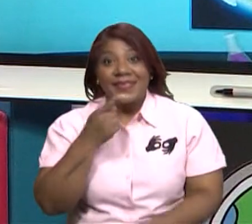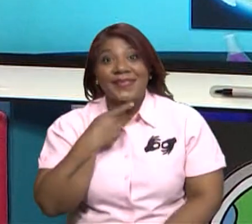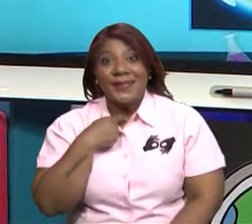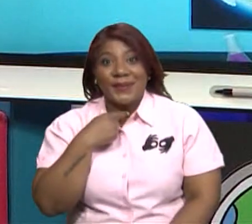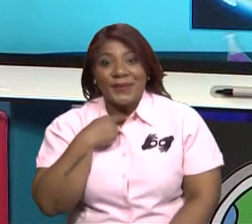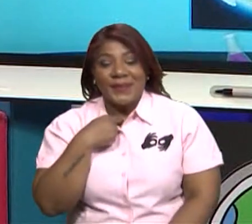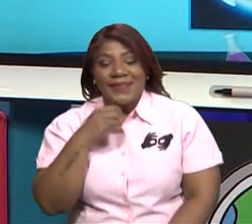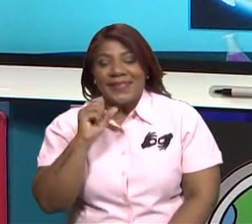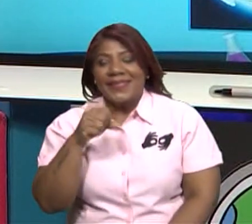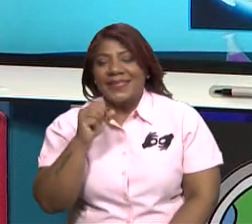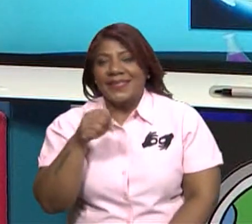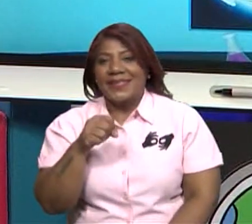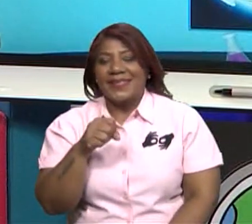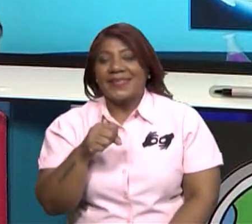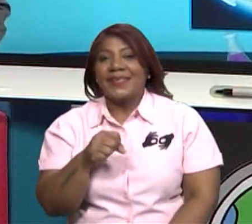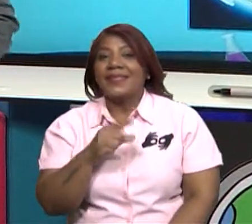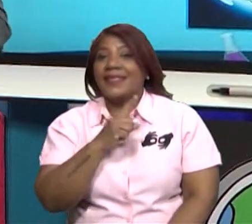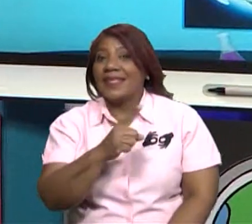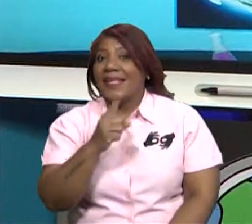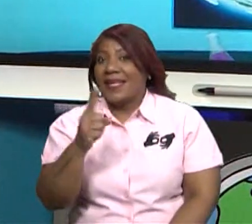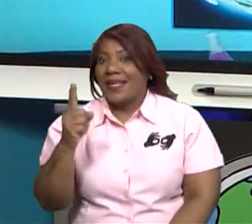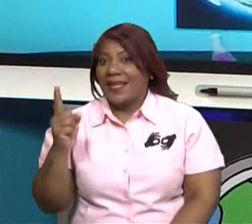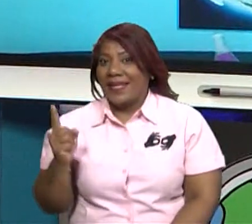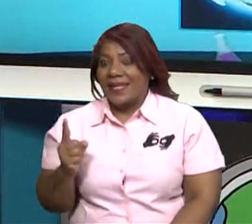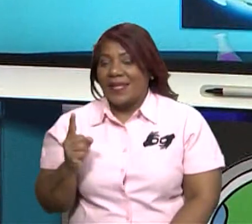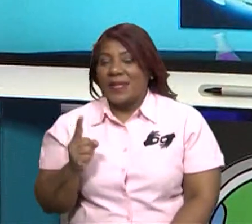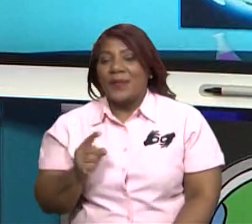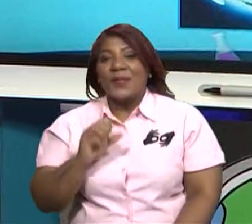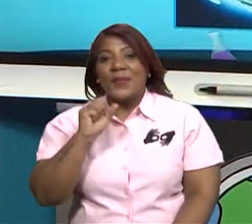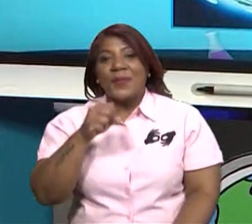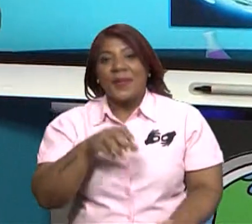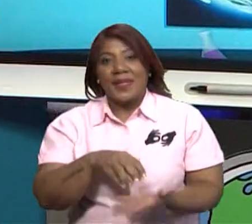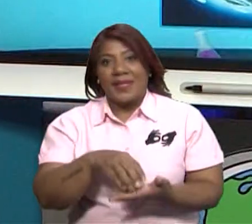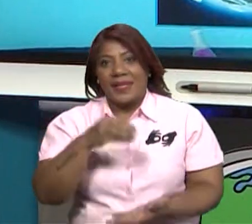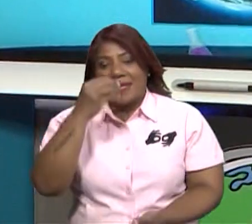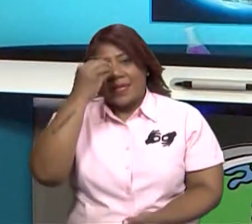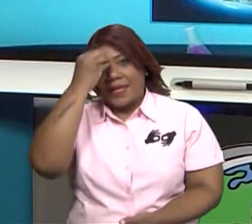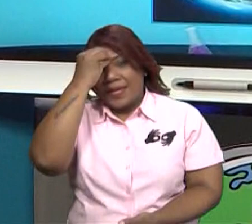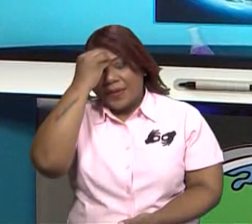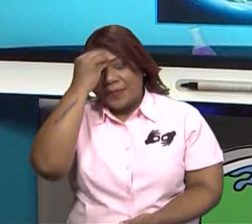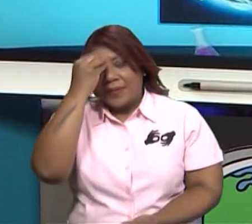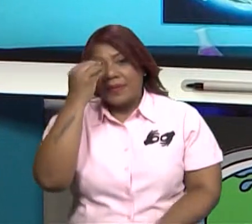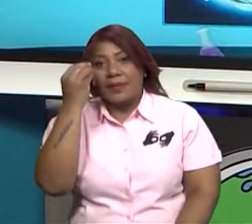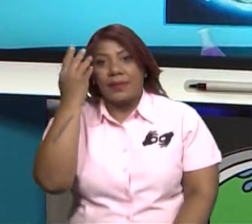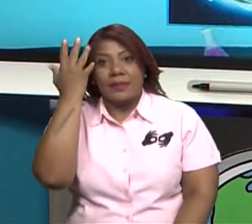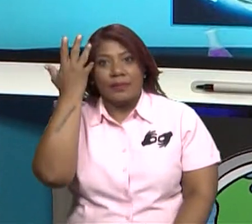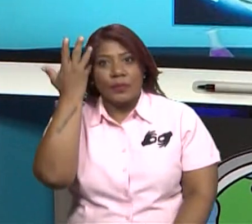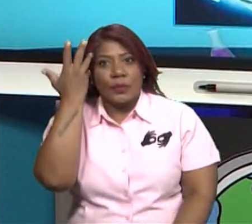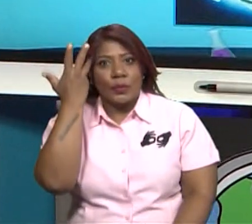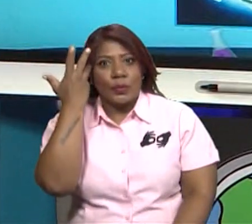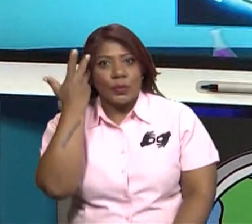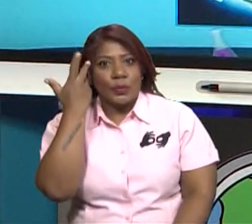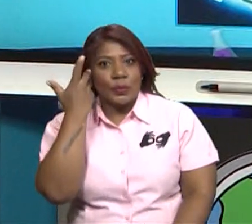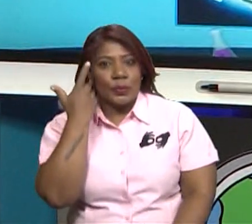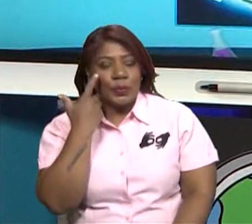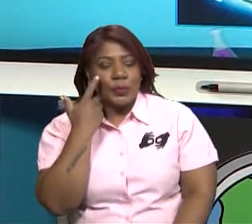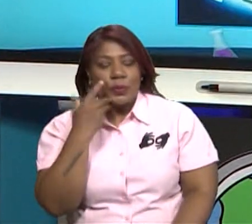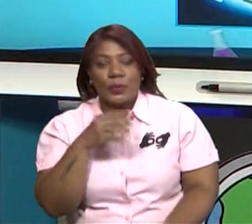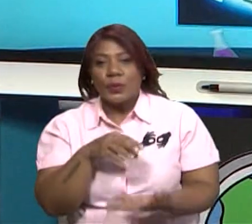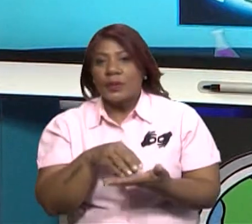Claro que sí. Así que cada uno de ustedes puede aprender cada día, chicos, todos los días, es un